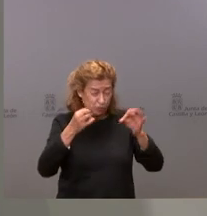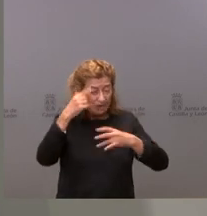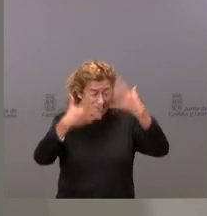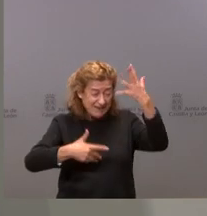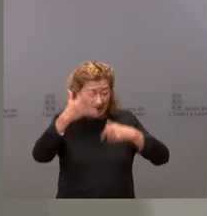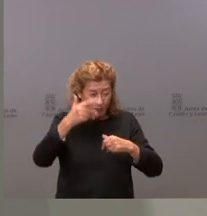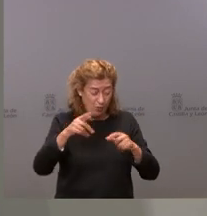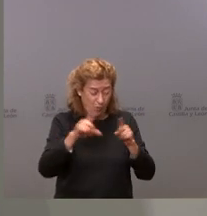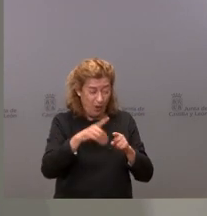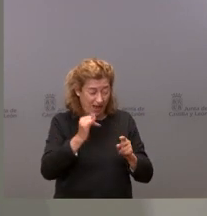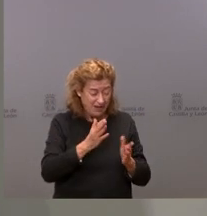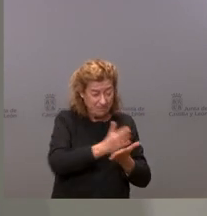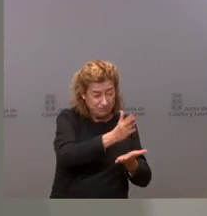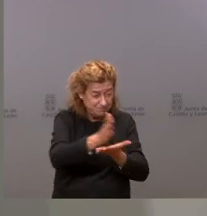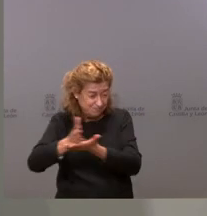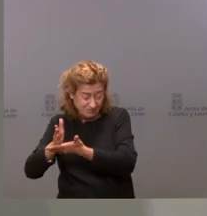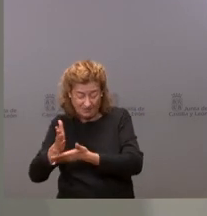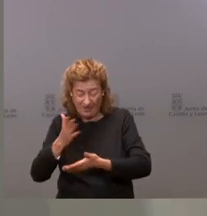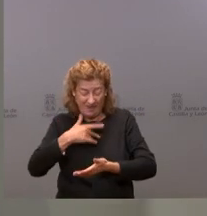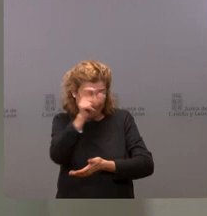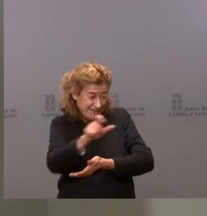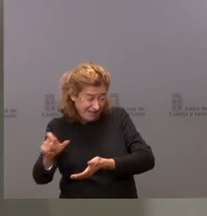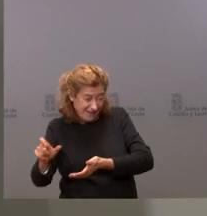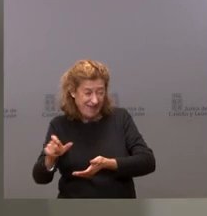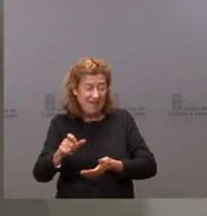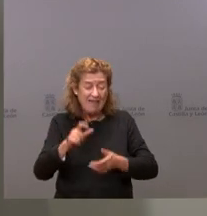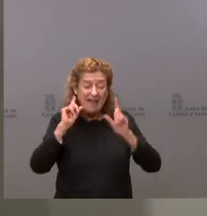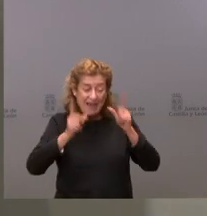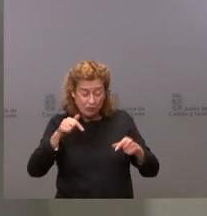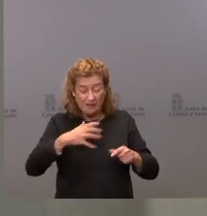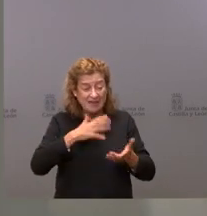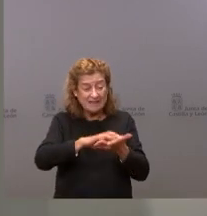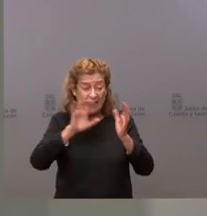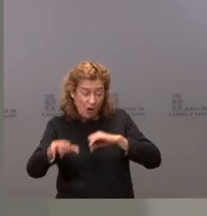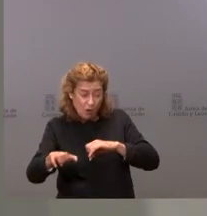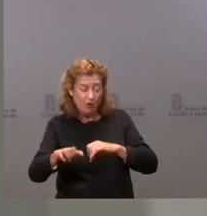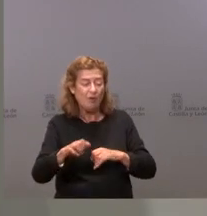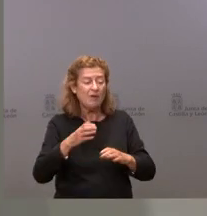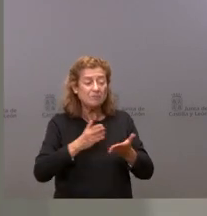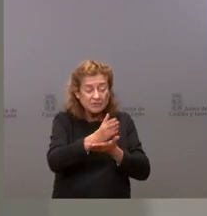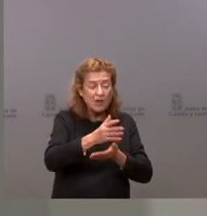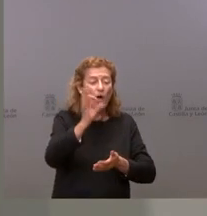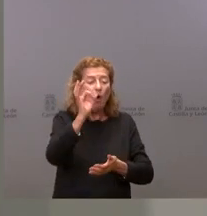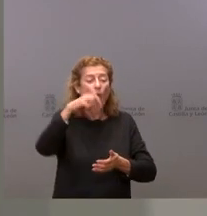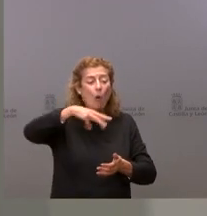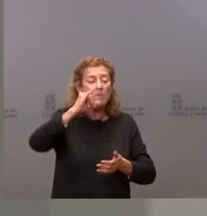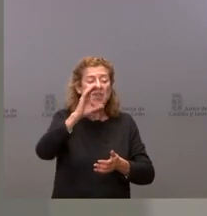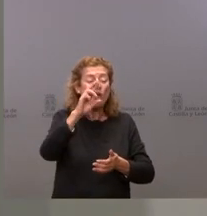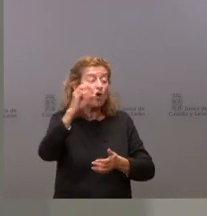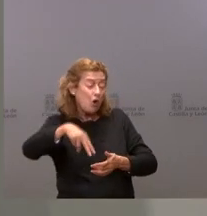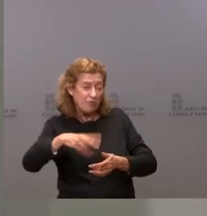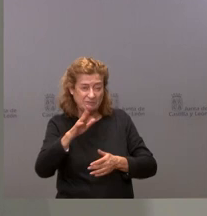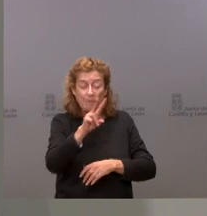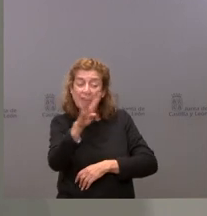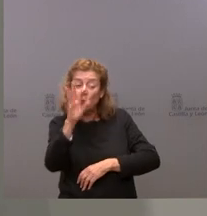tienen segmentados en términos de población, en el caso de Castilla y León la variante Omicron estaría en el entorno del 24% del total